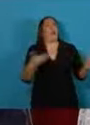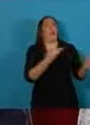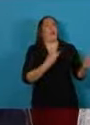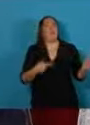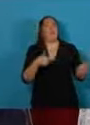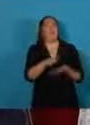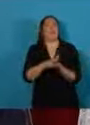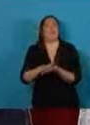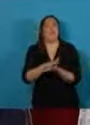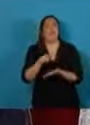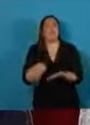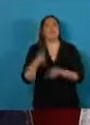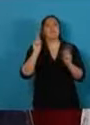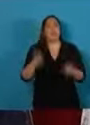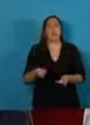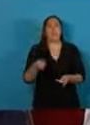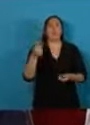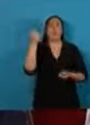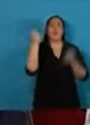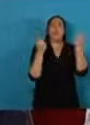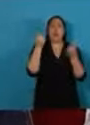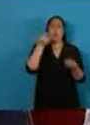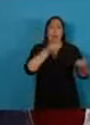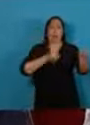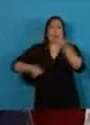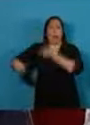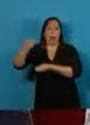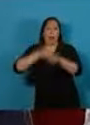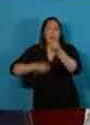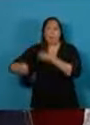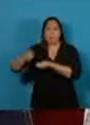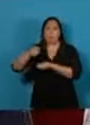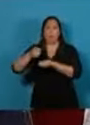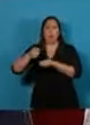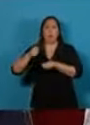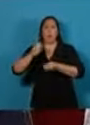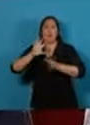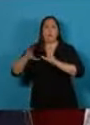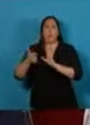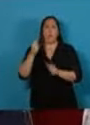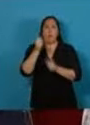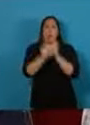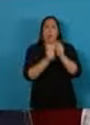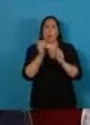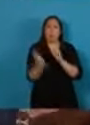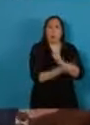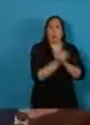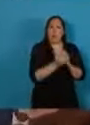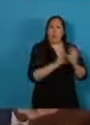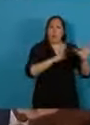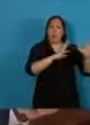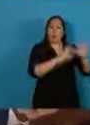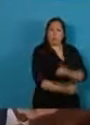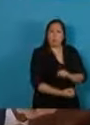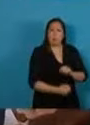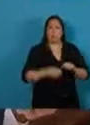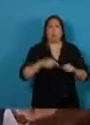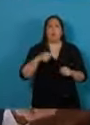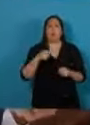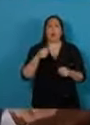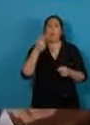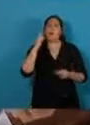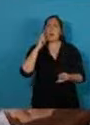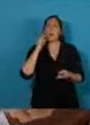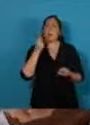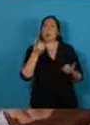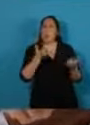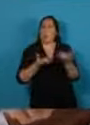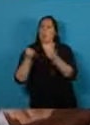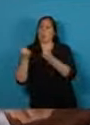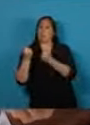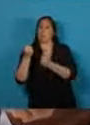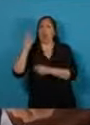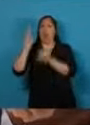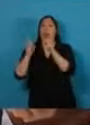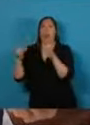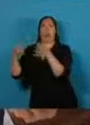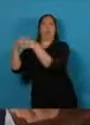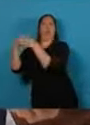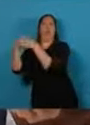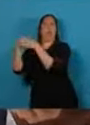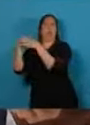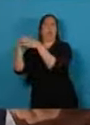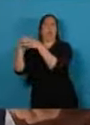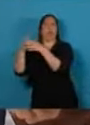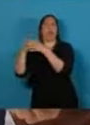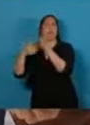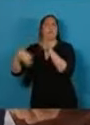de una economía que gira alrededor de la desorganización productiva la codicia la especulación y la infertilidad para las